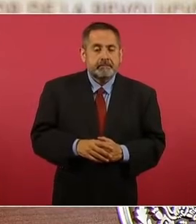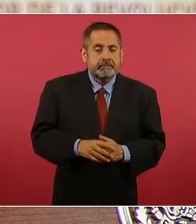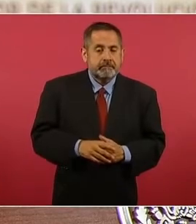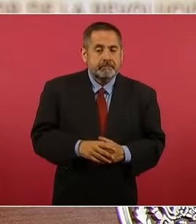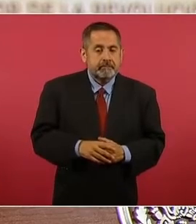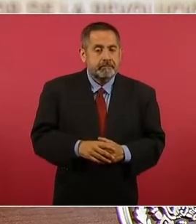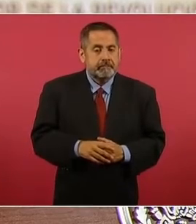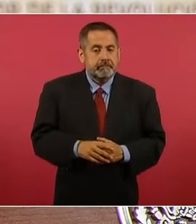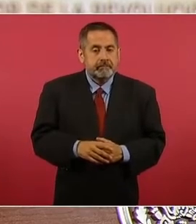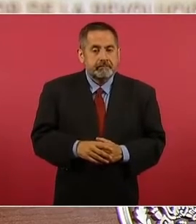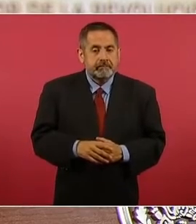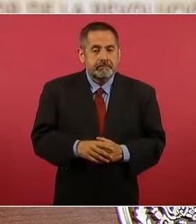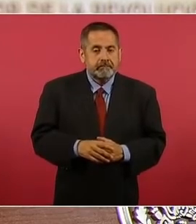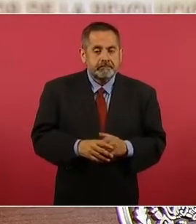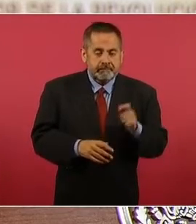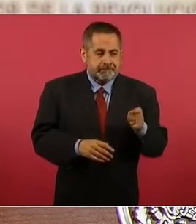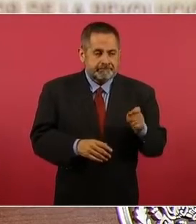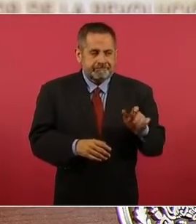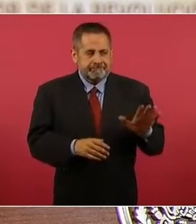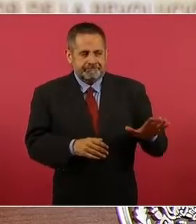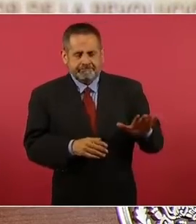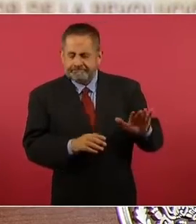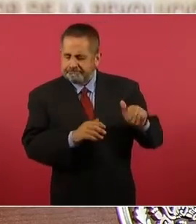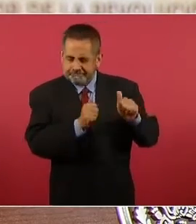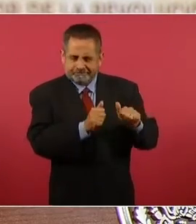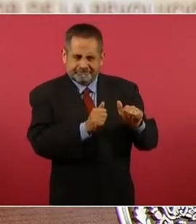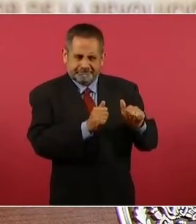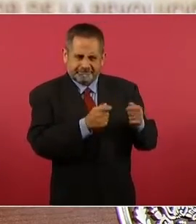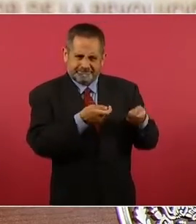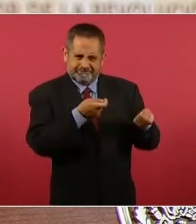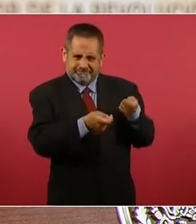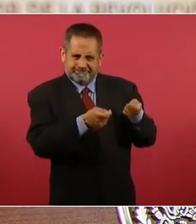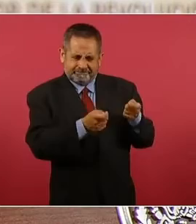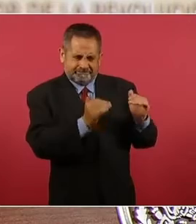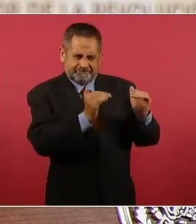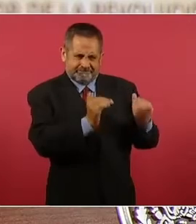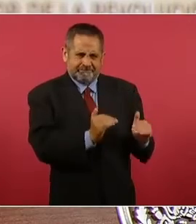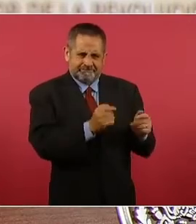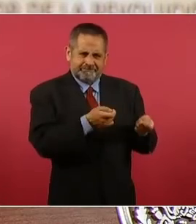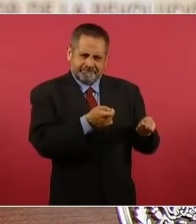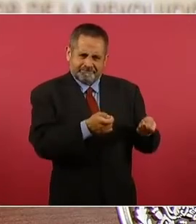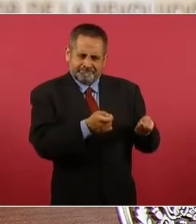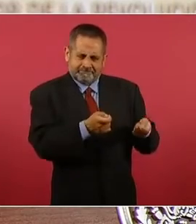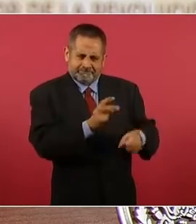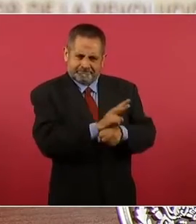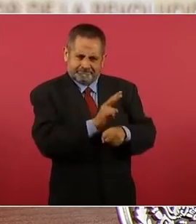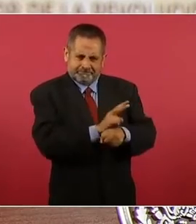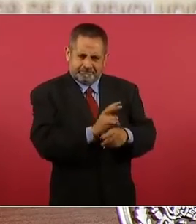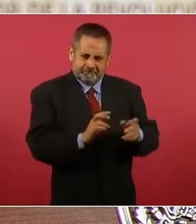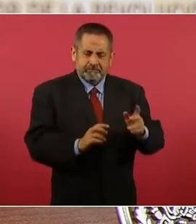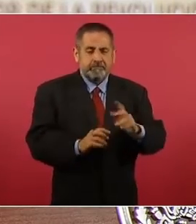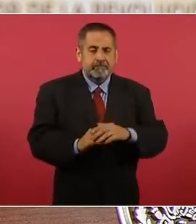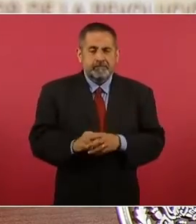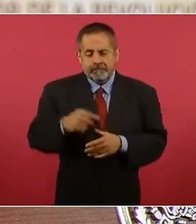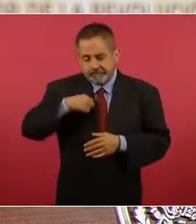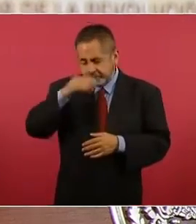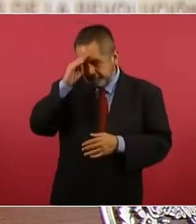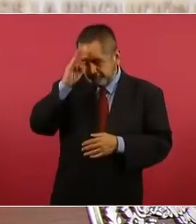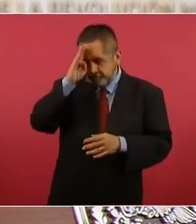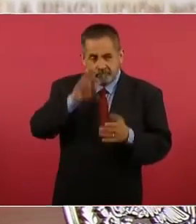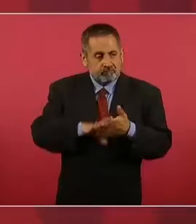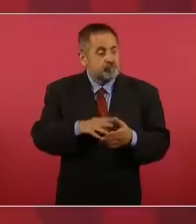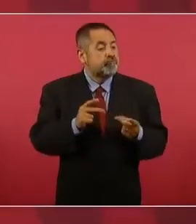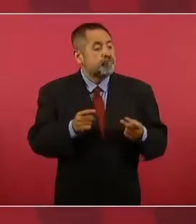hay que tenerlos a raya y buscar que